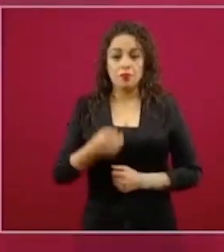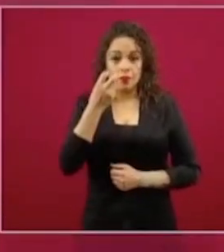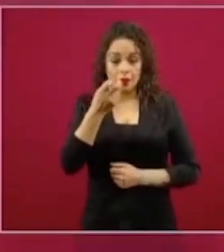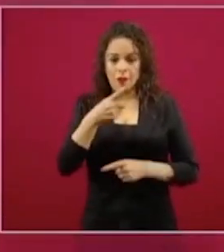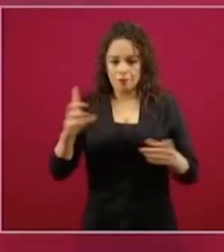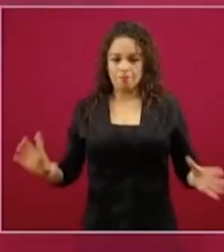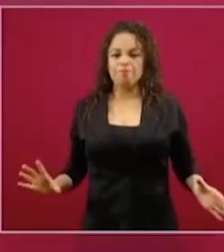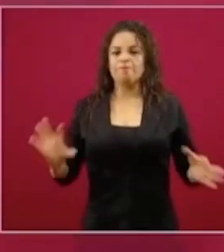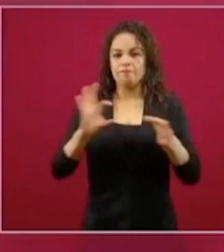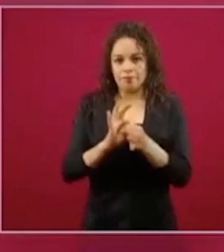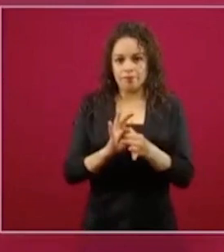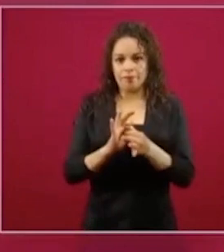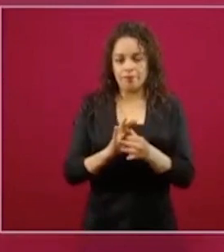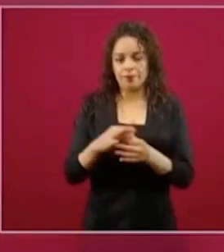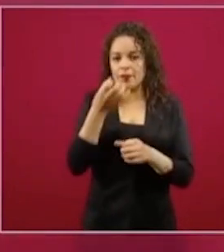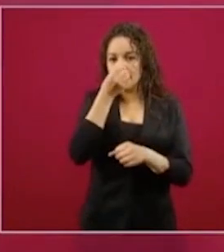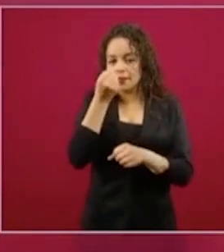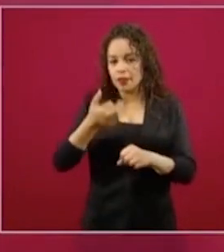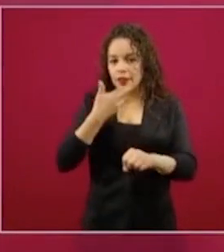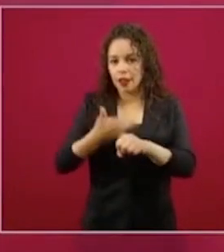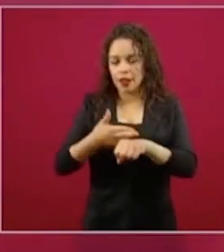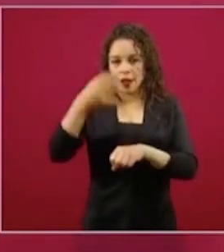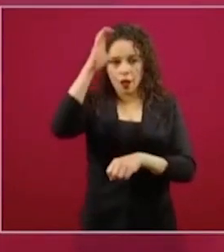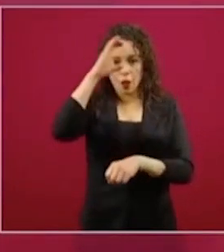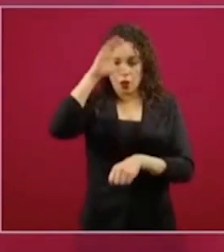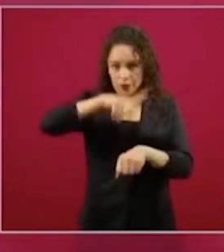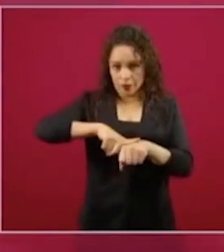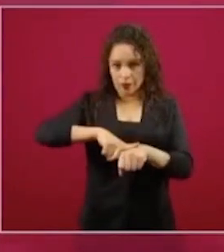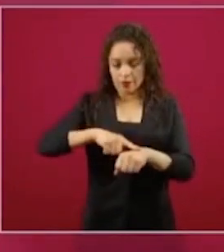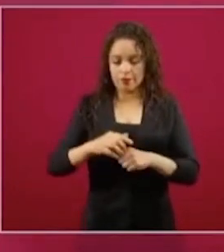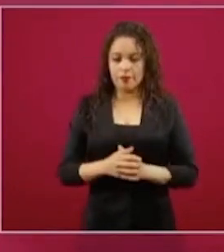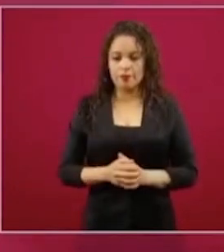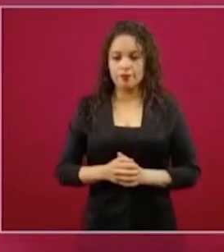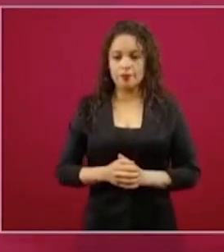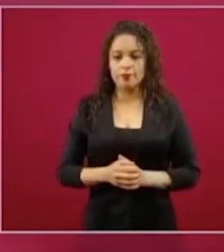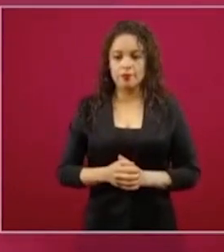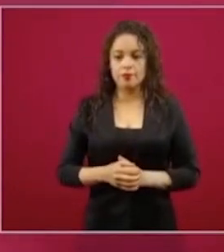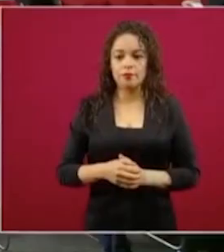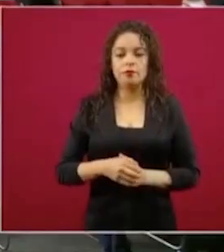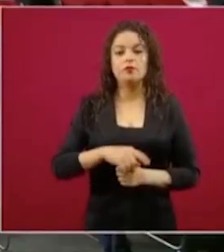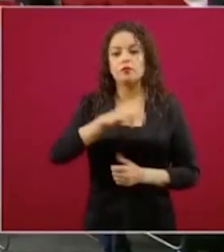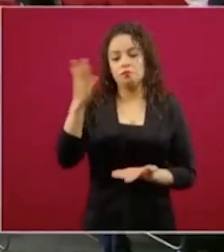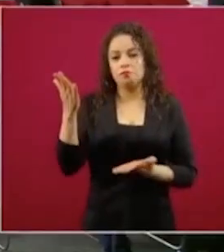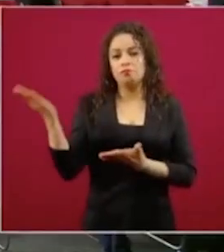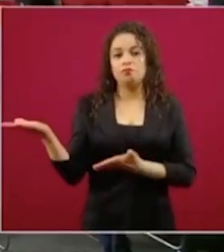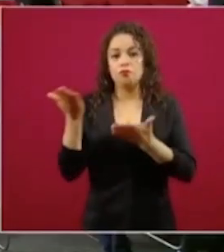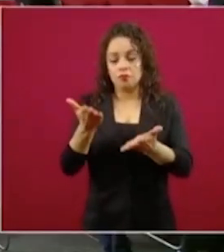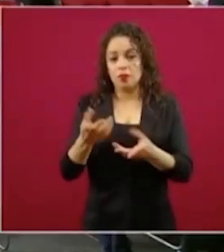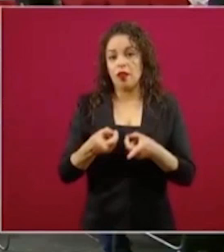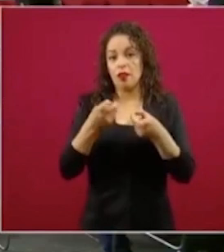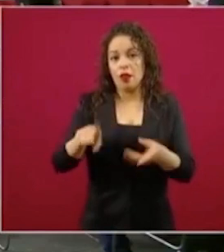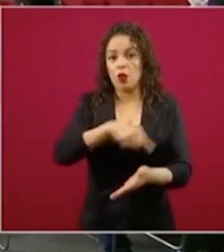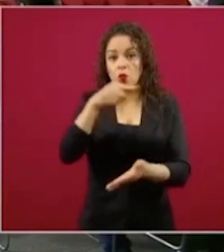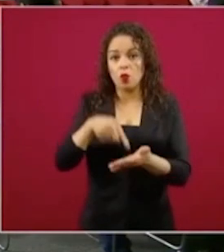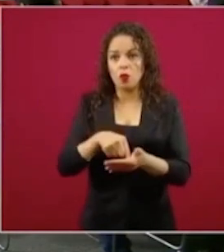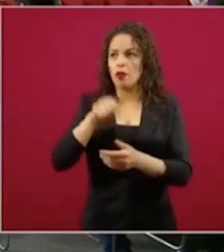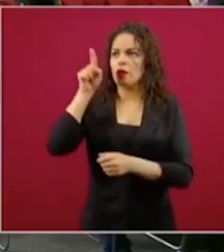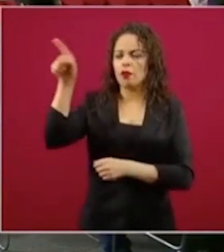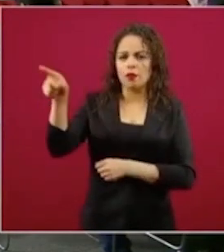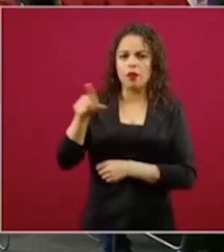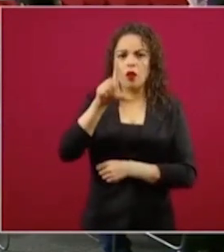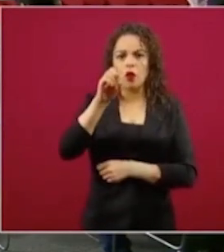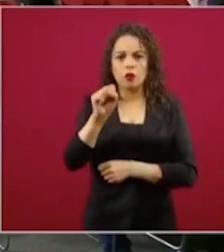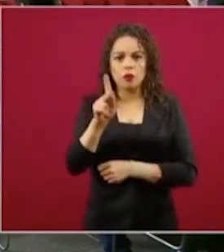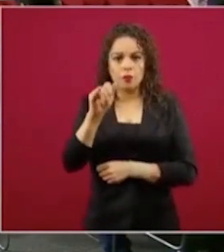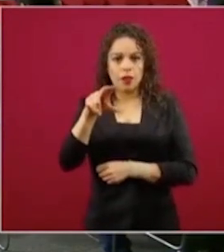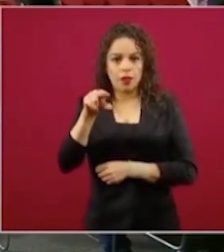con la Secretaría de Cultura, se dispuso del centro, del complejo cultural Los Pinos para poder